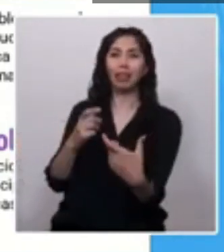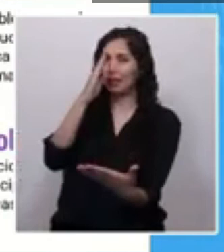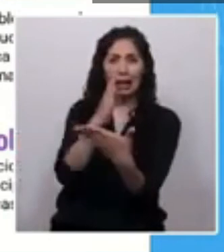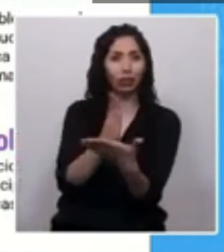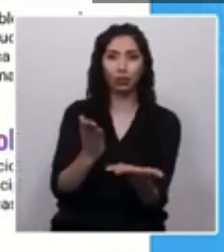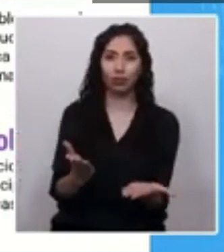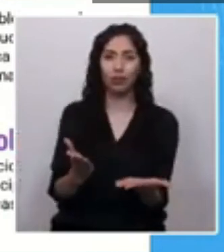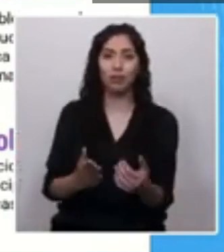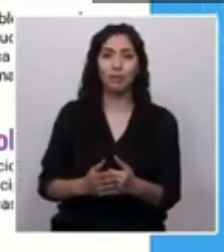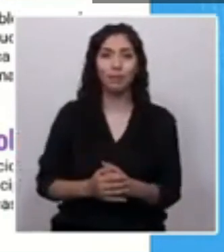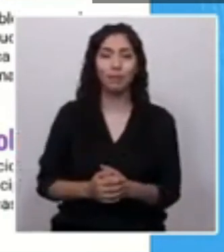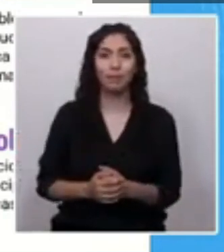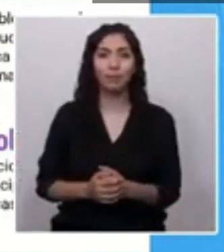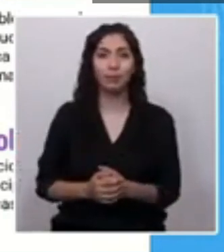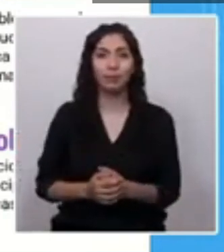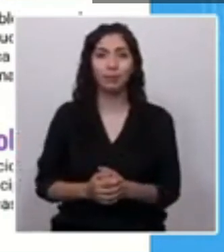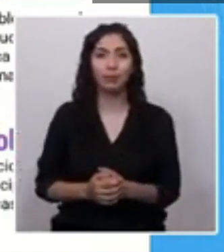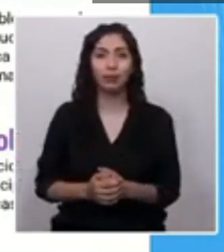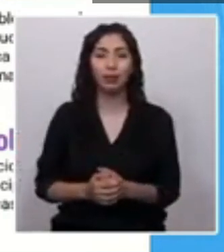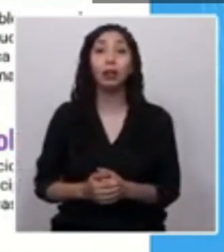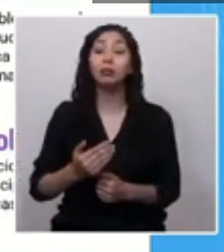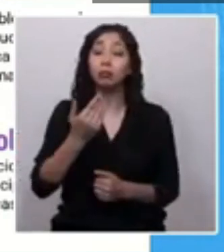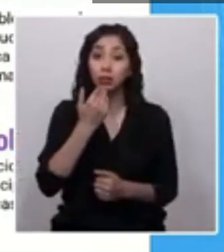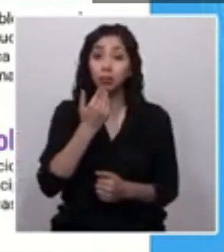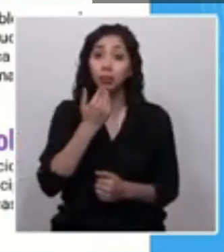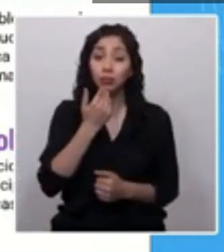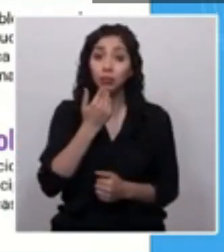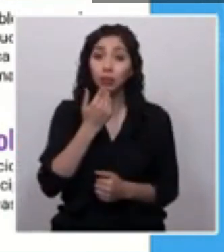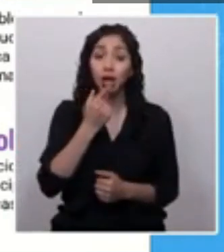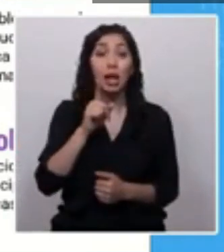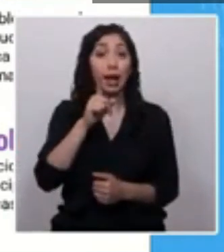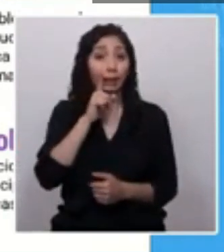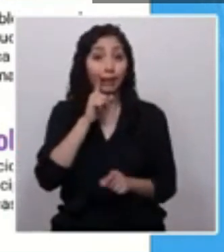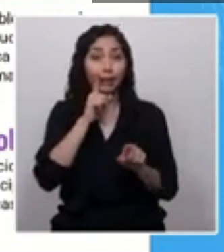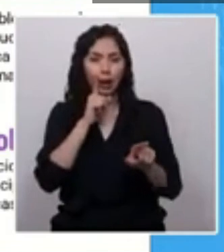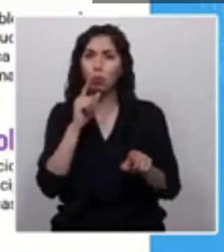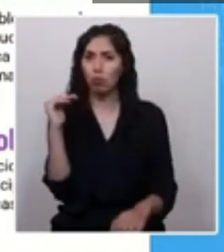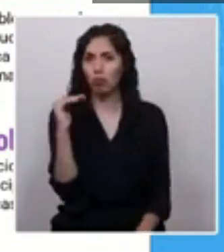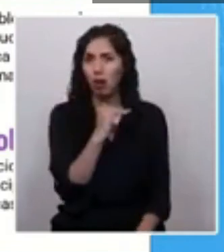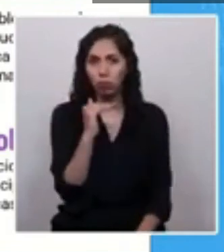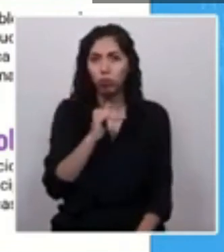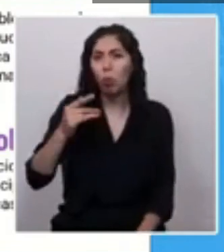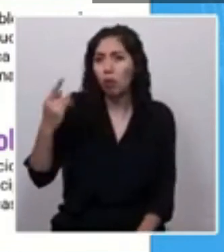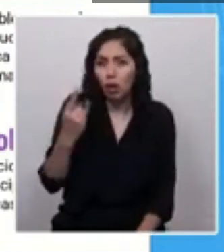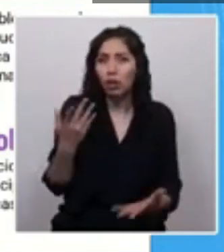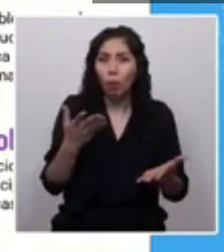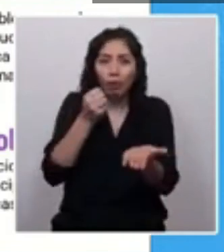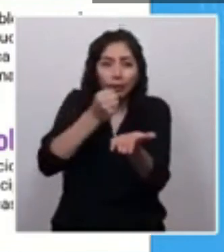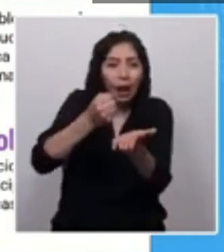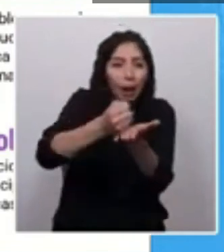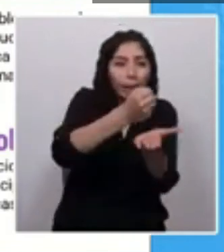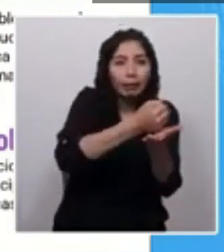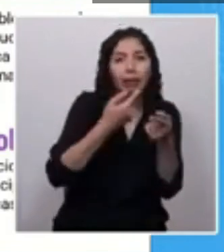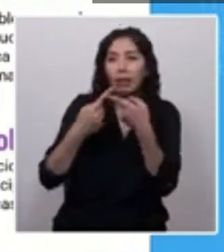Tiene un efecto en la velocidad, en la urgencia en que se tramitan ciertos temas. Con la democracia